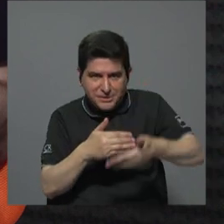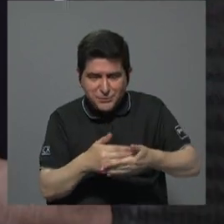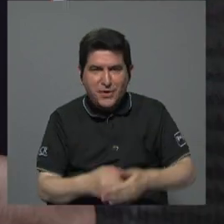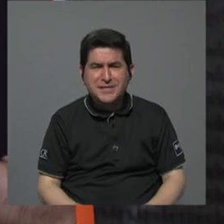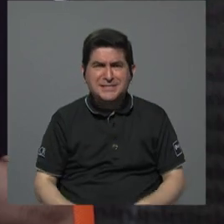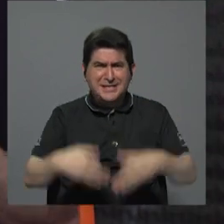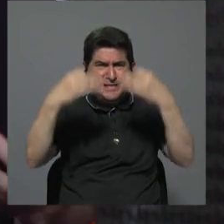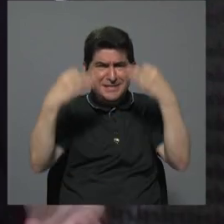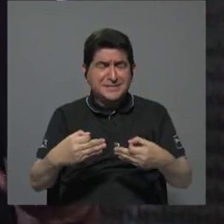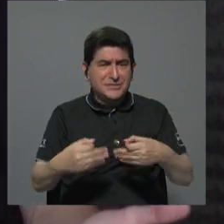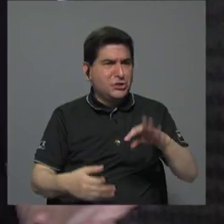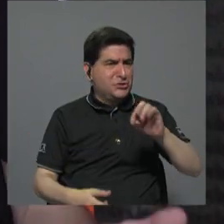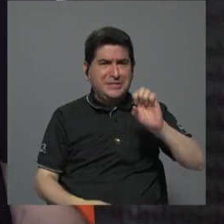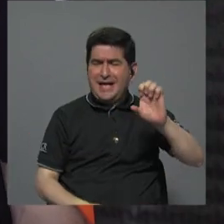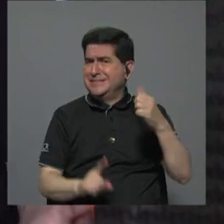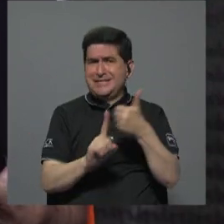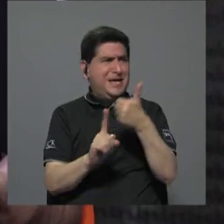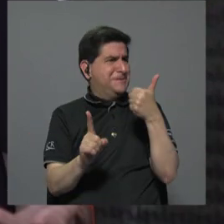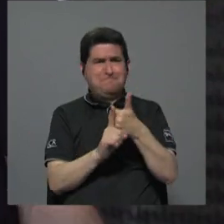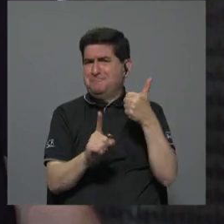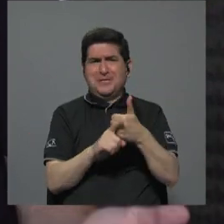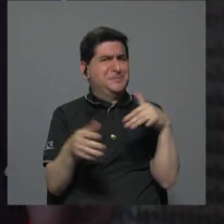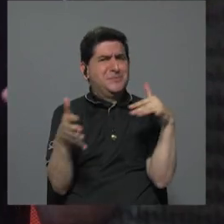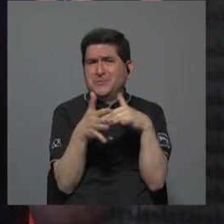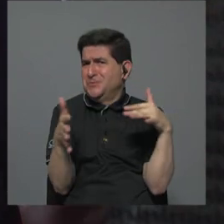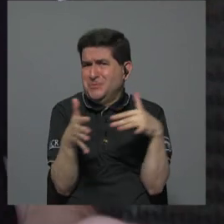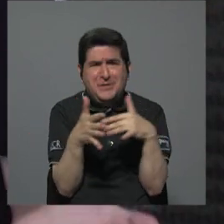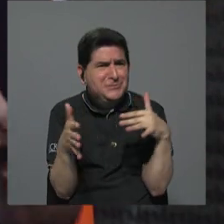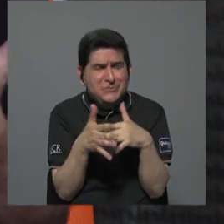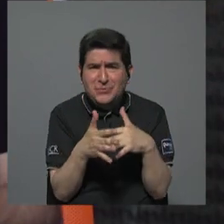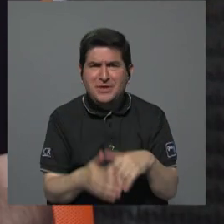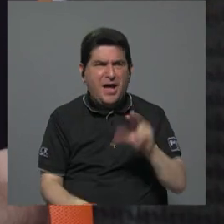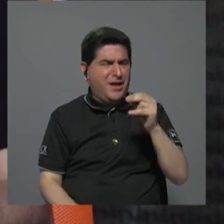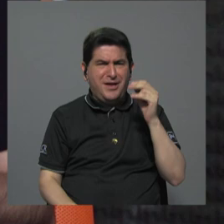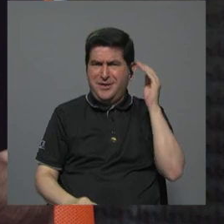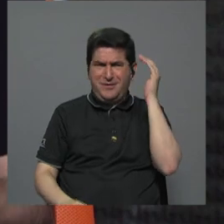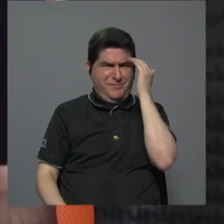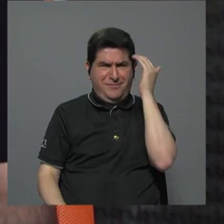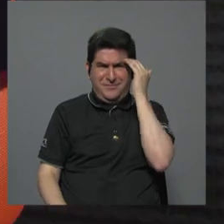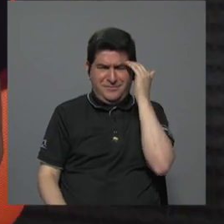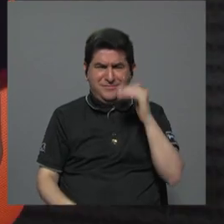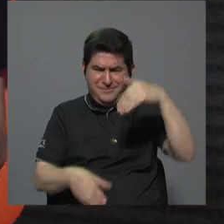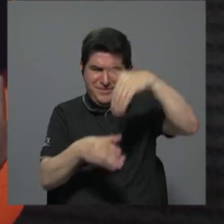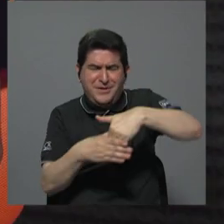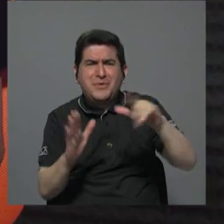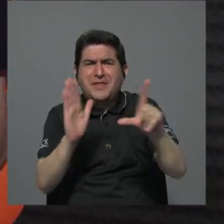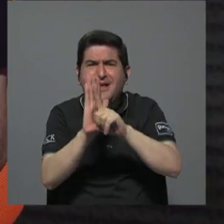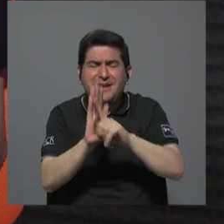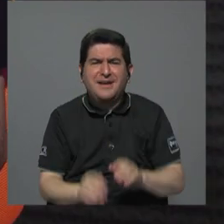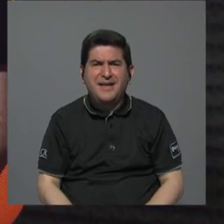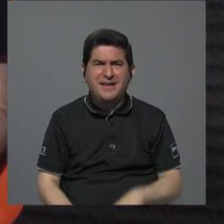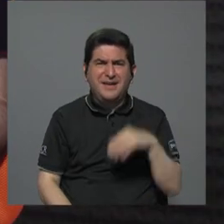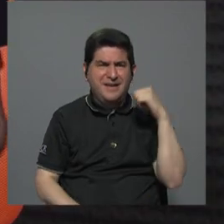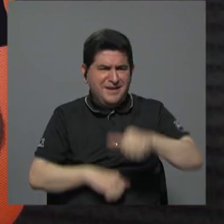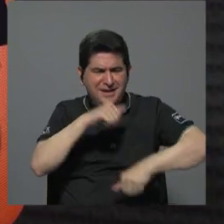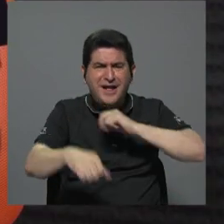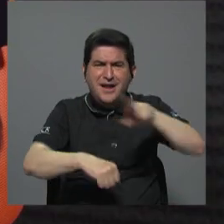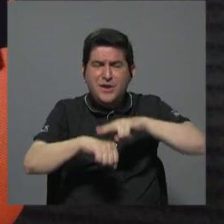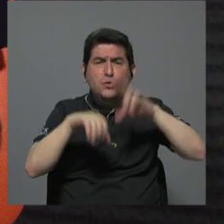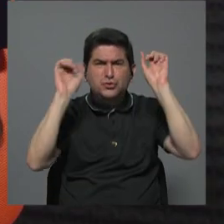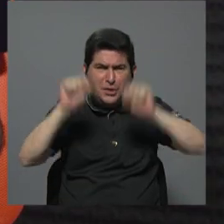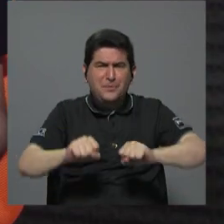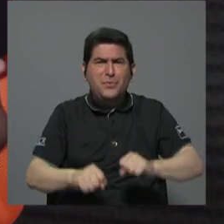resolución que ni el tribunal supremo de elecciones ha estudiado ni está contemplada en la ley esta contienda nacional podría